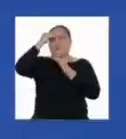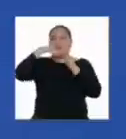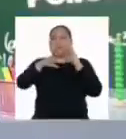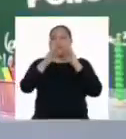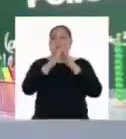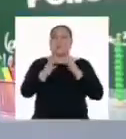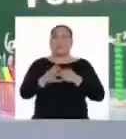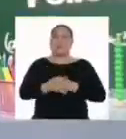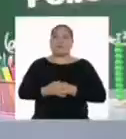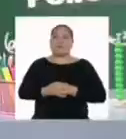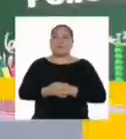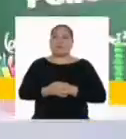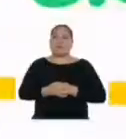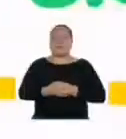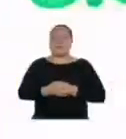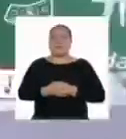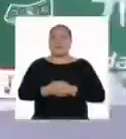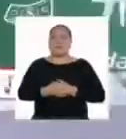Casa.